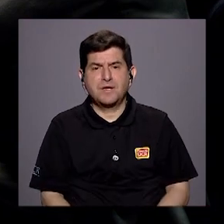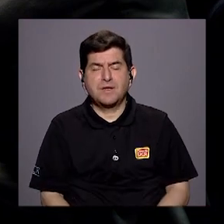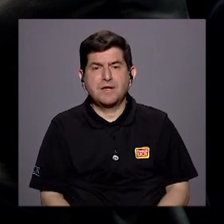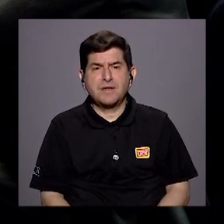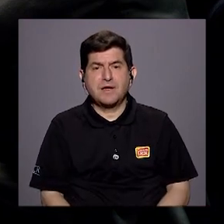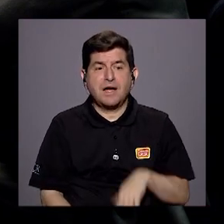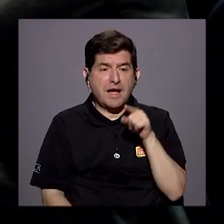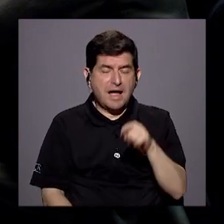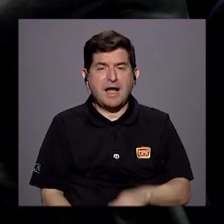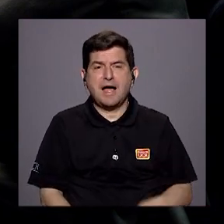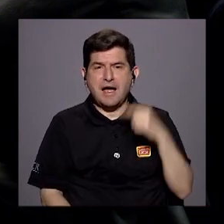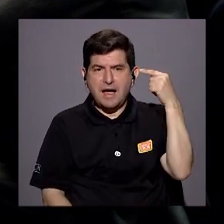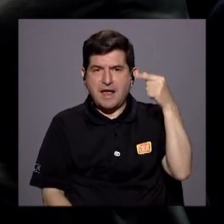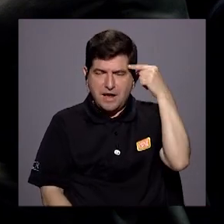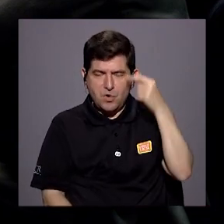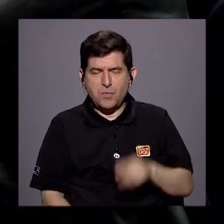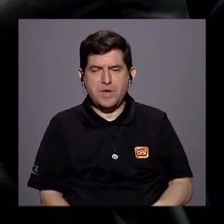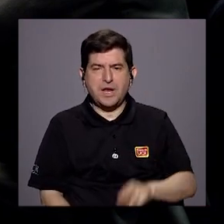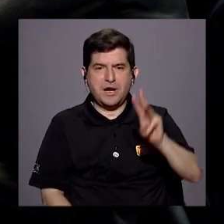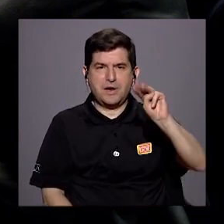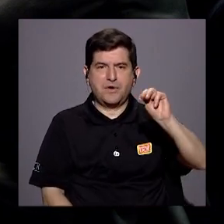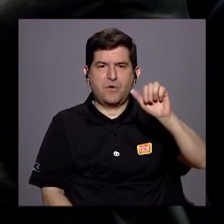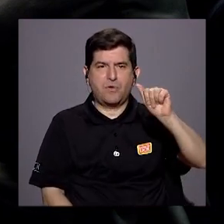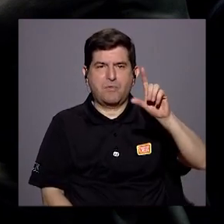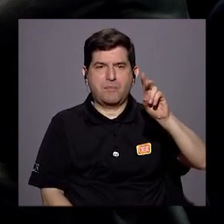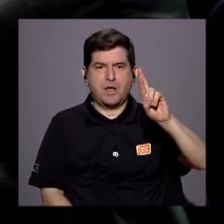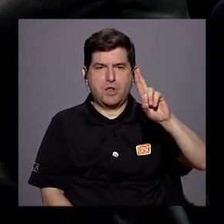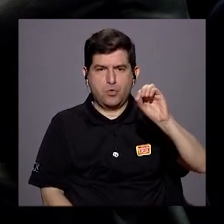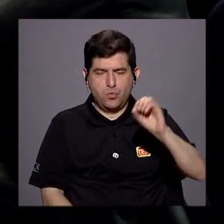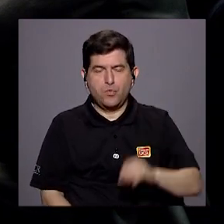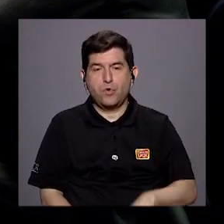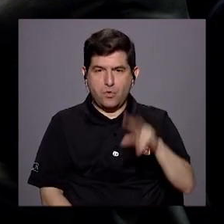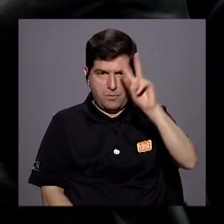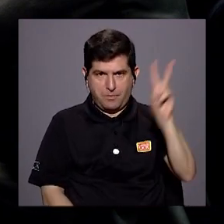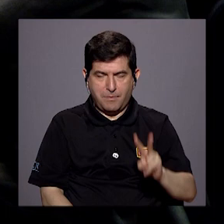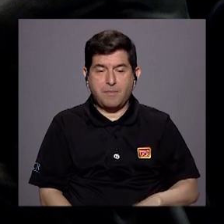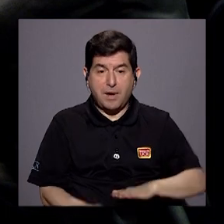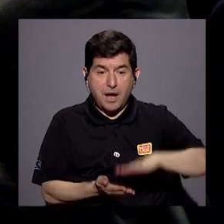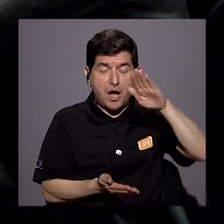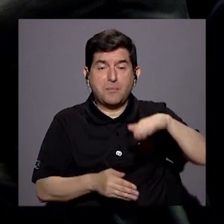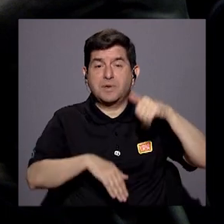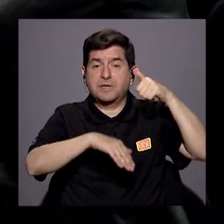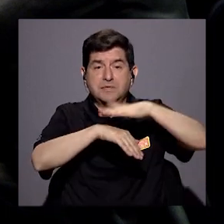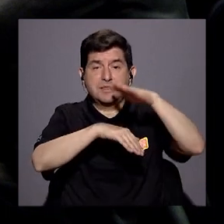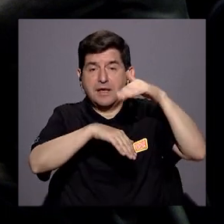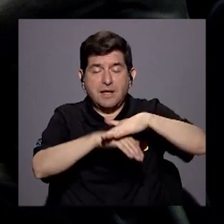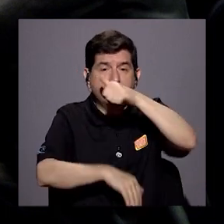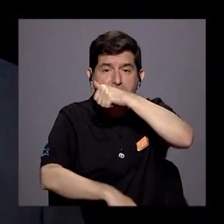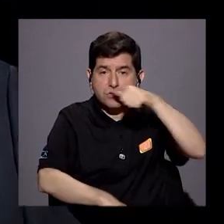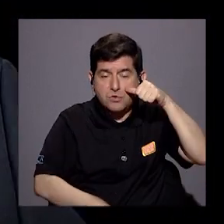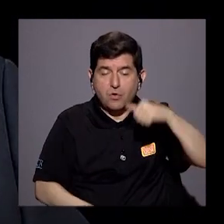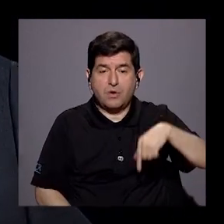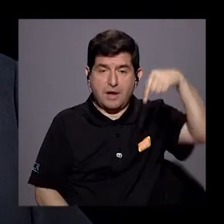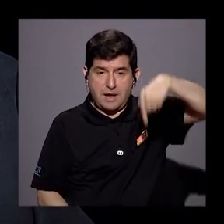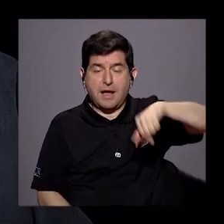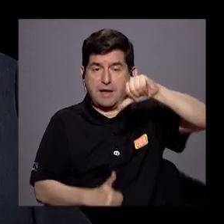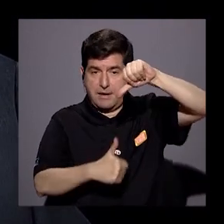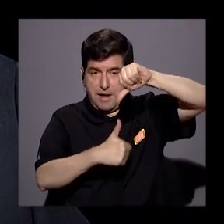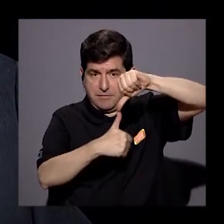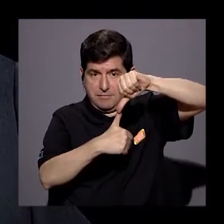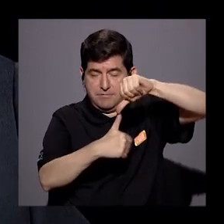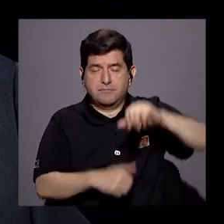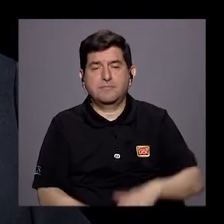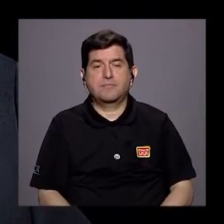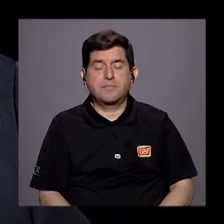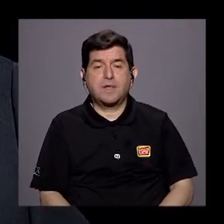régimen de Maduro en Venezuela ha aumentado el envío de droga a Centroamérica. Entonces, la